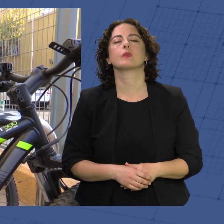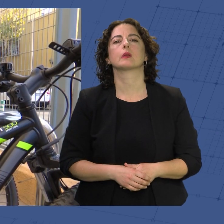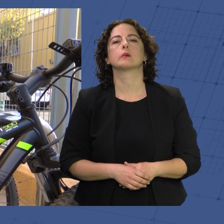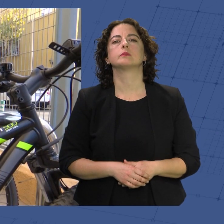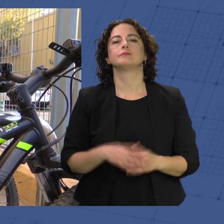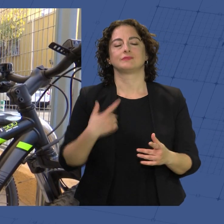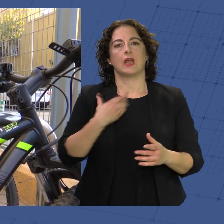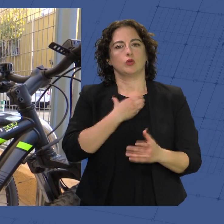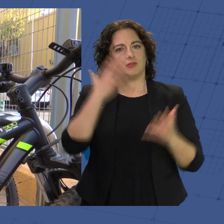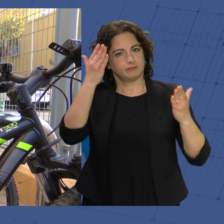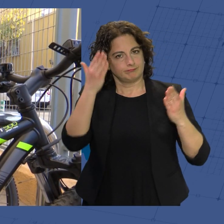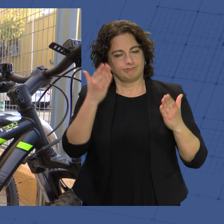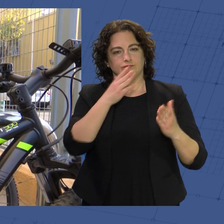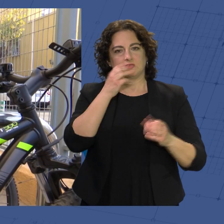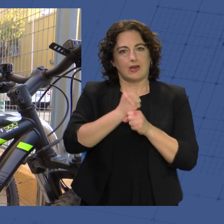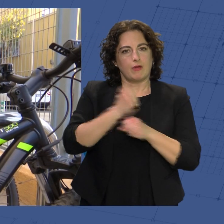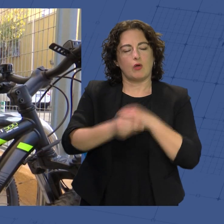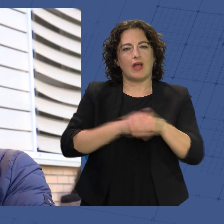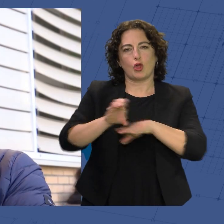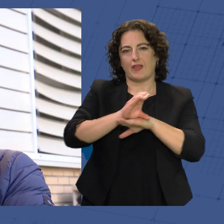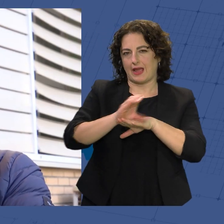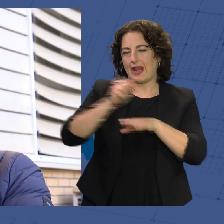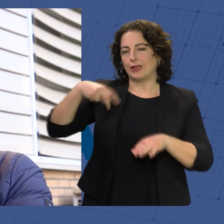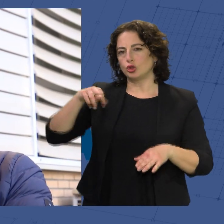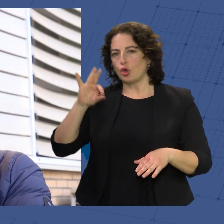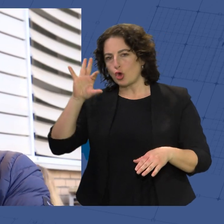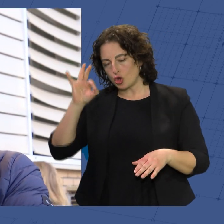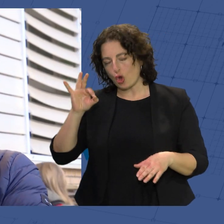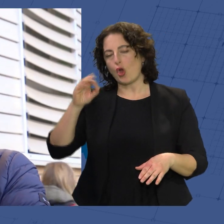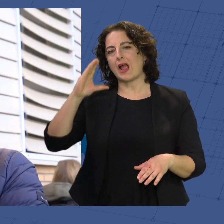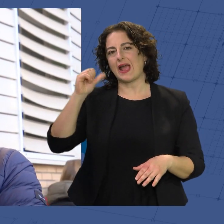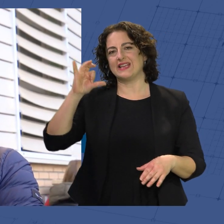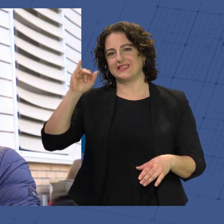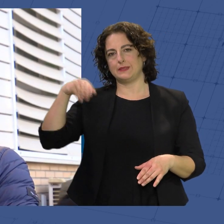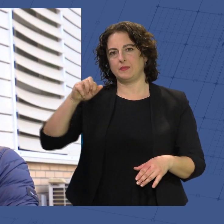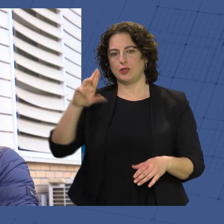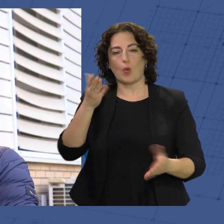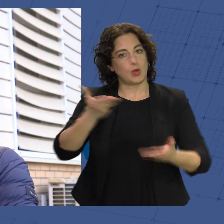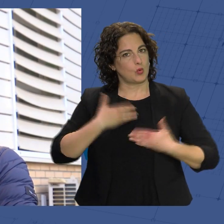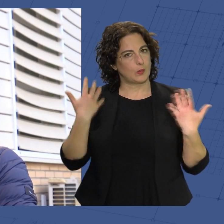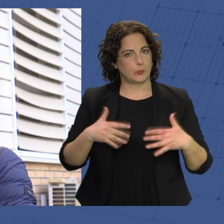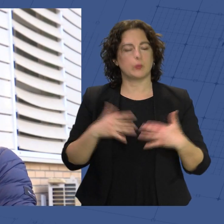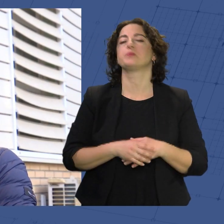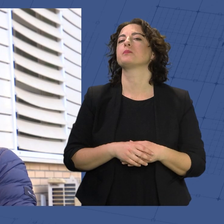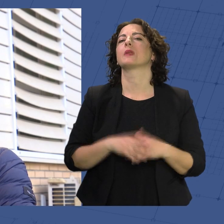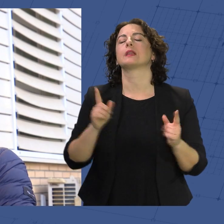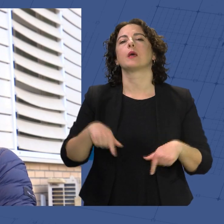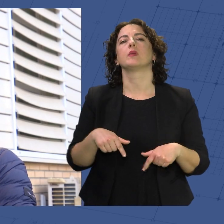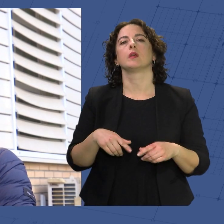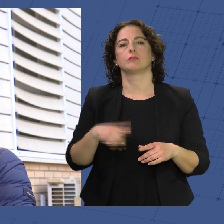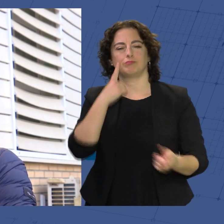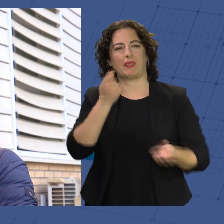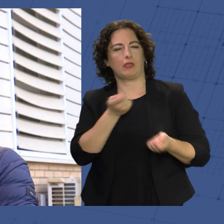que está haciendo, en especial a la concejal Antonio Casimiro, pues bueno, pues la ayuda que nos está prestando y luego que está muy